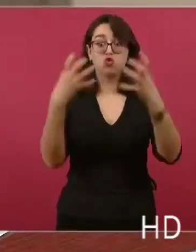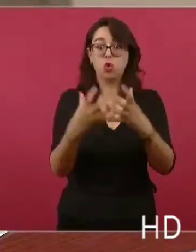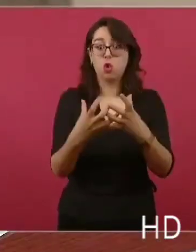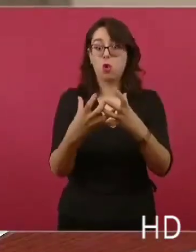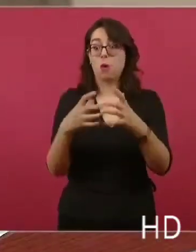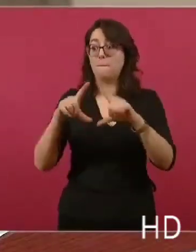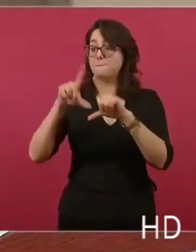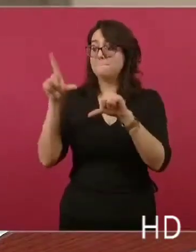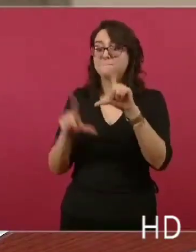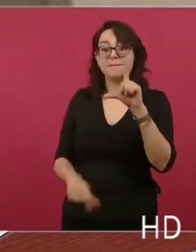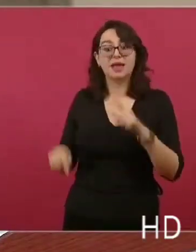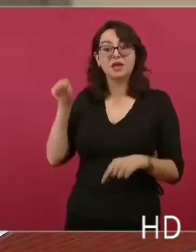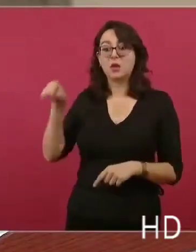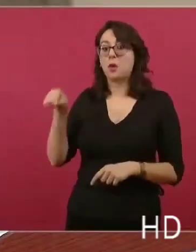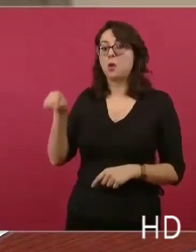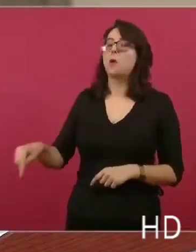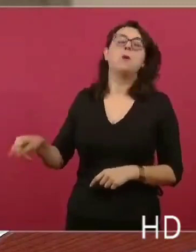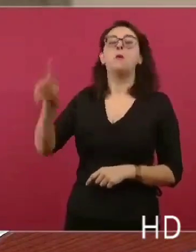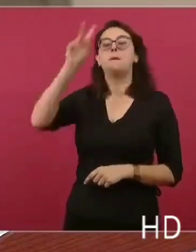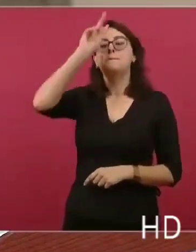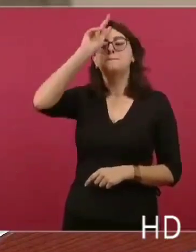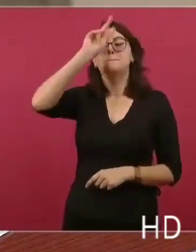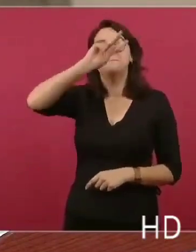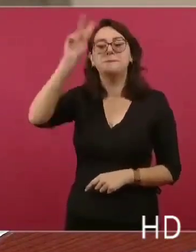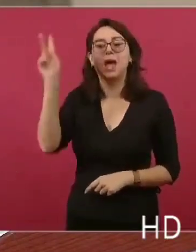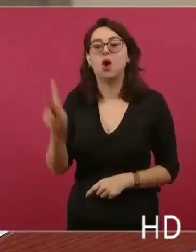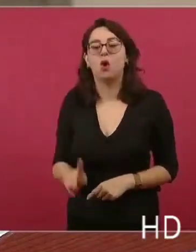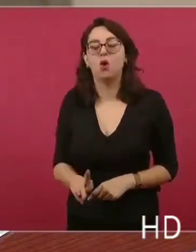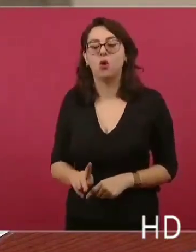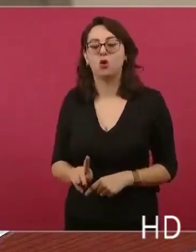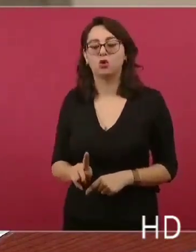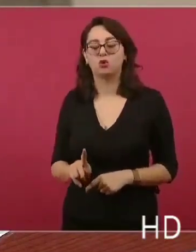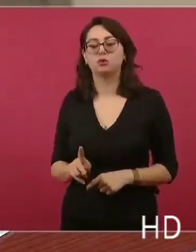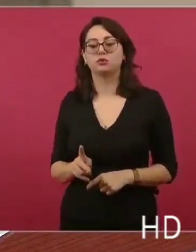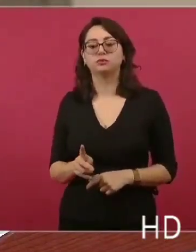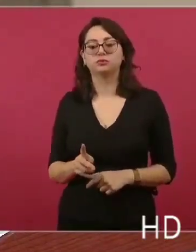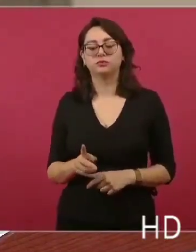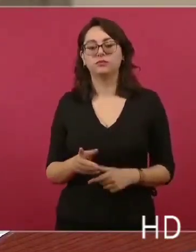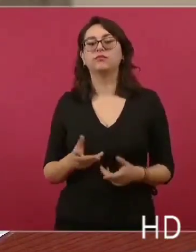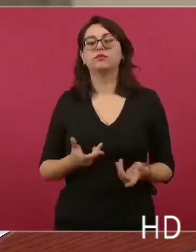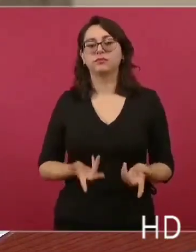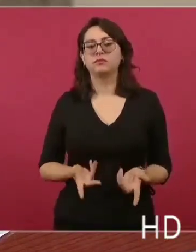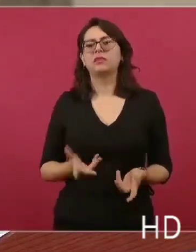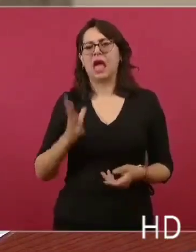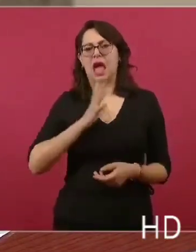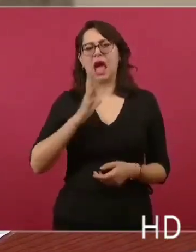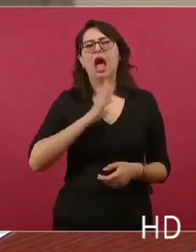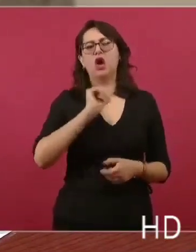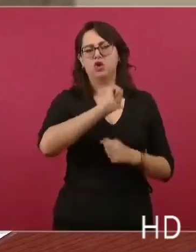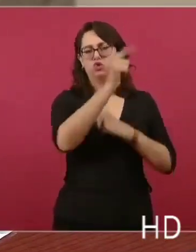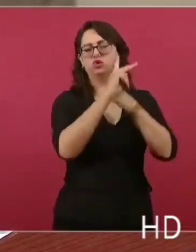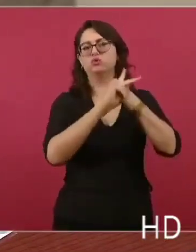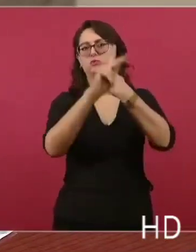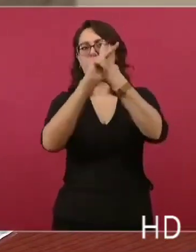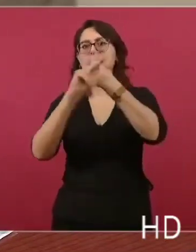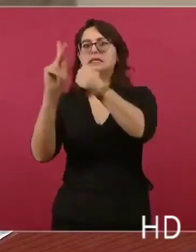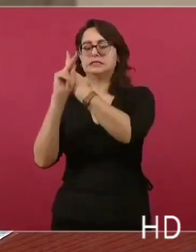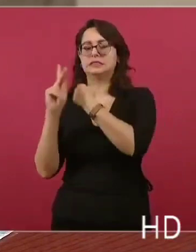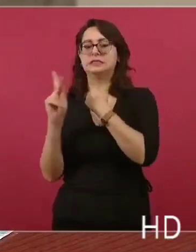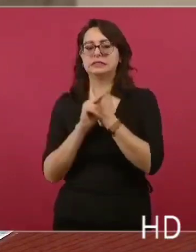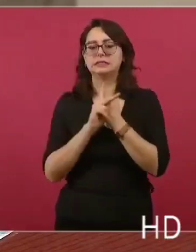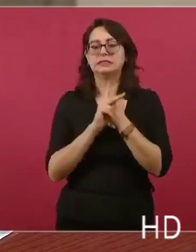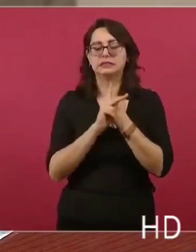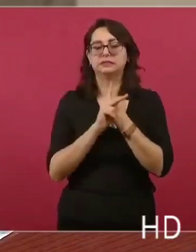porque tiene una característica muy propia. No es el único país, también hay otros. No voy a mencionarlos, pero hay muchos